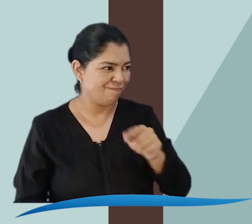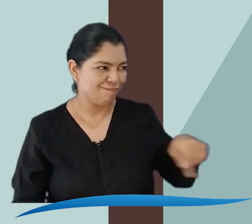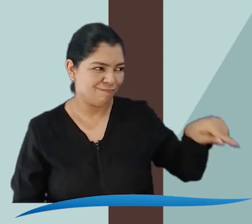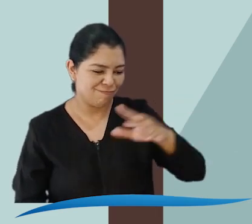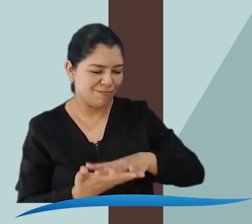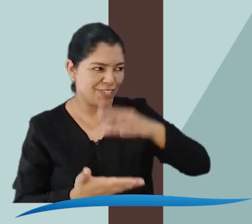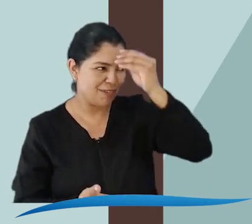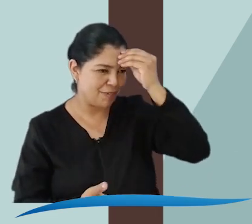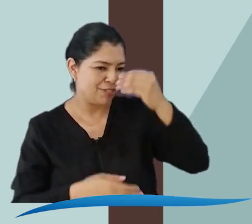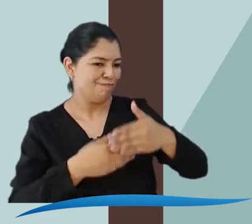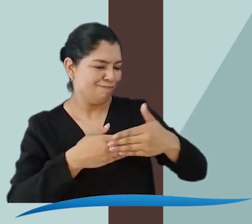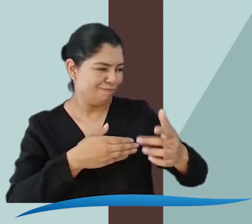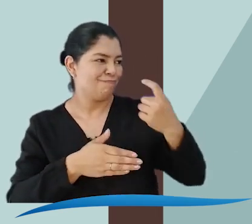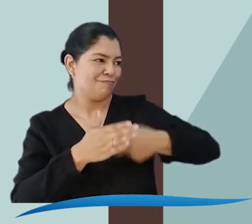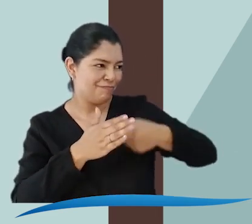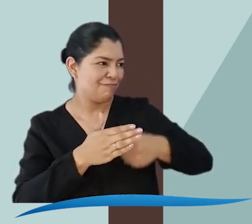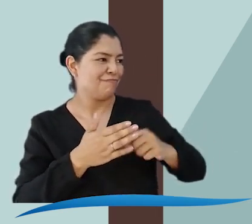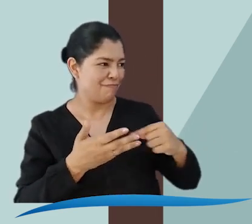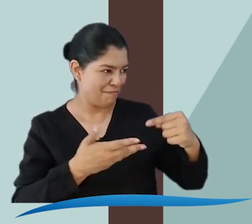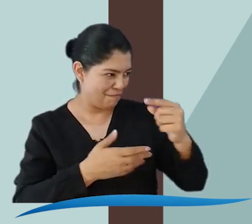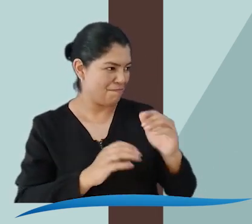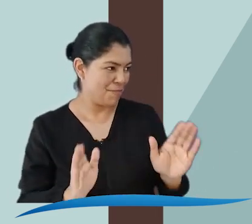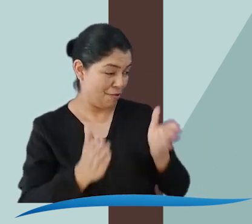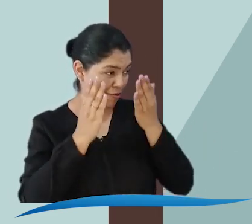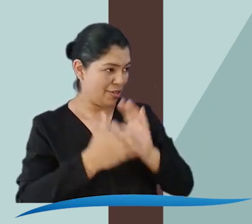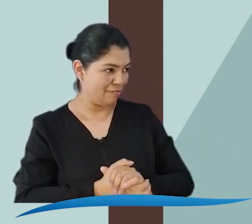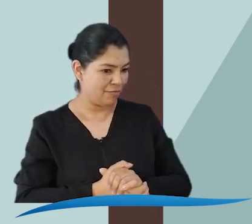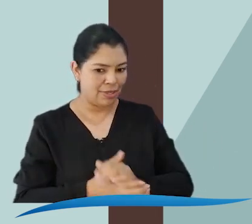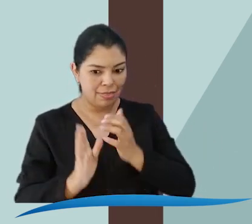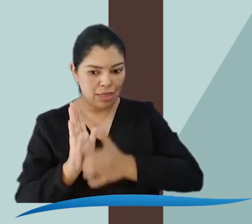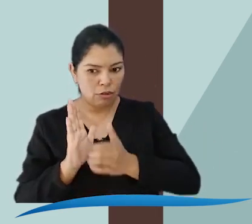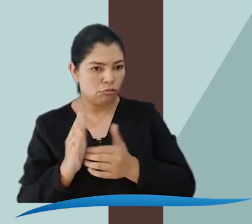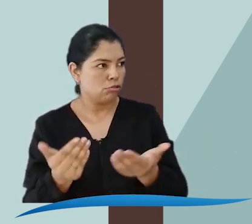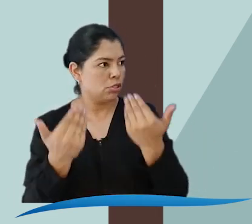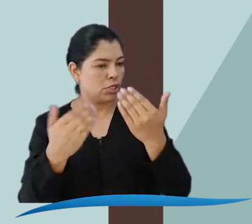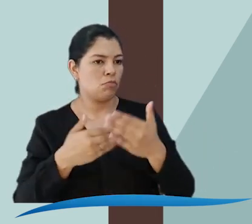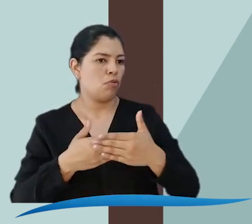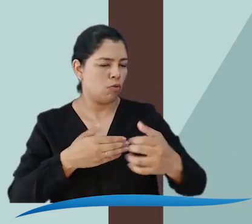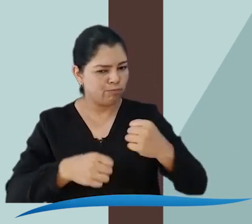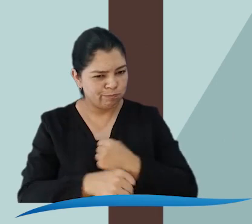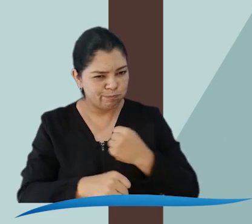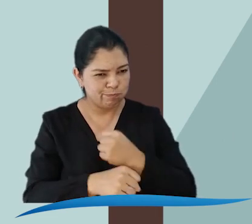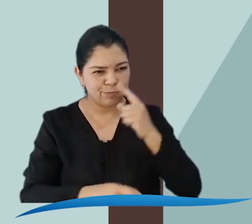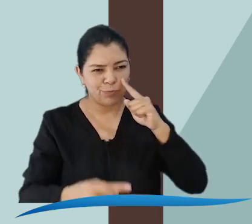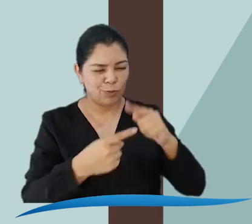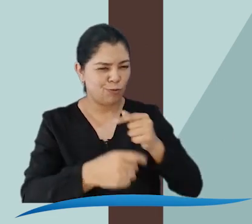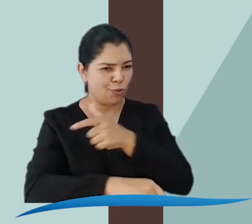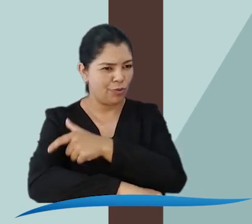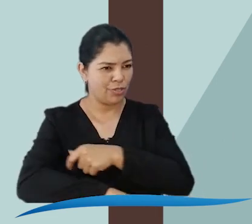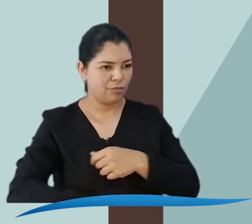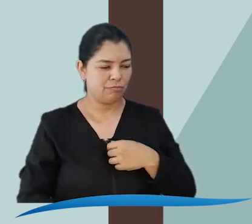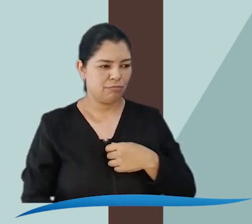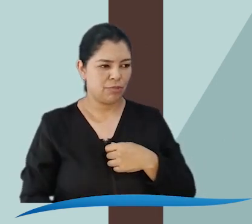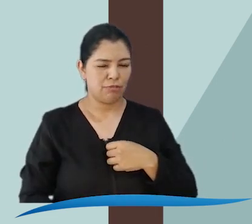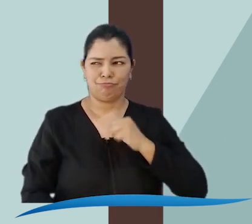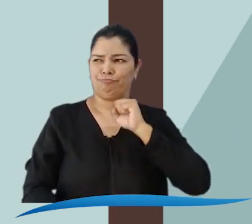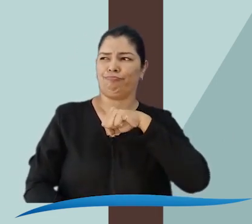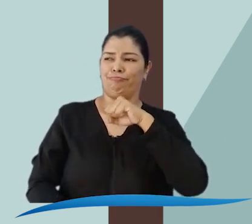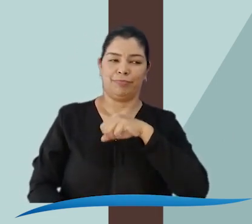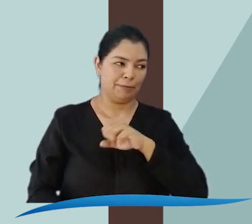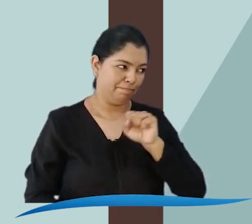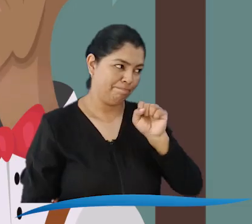Lo importante es que le quedó claro que hay cosas por mejorar. Con esto del diagnóstico van ahora a trabajar para que este Comité Territorial de